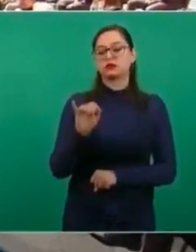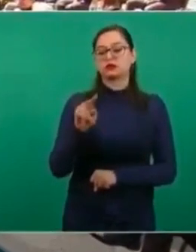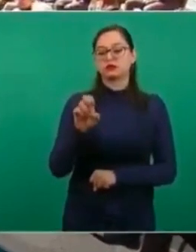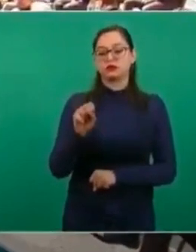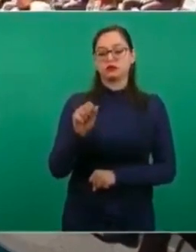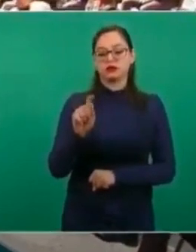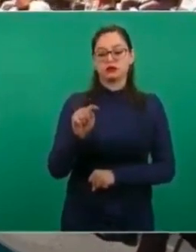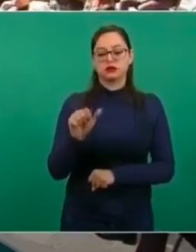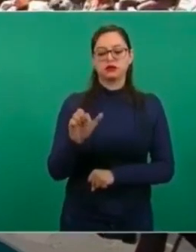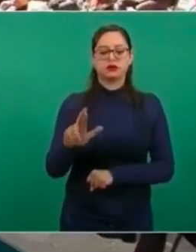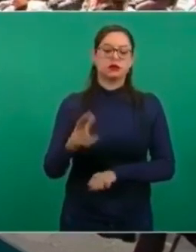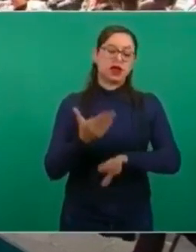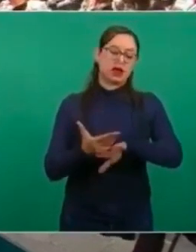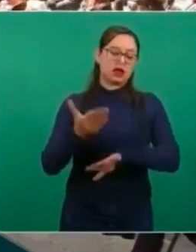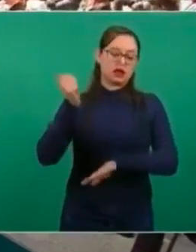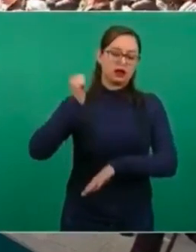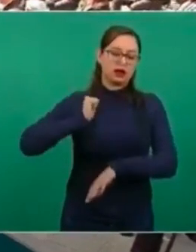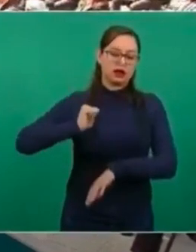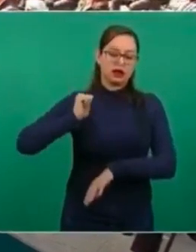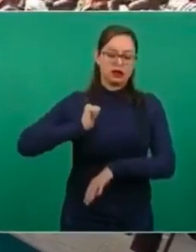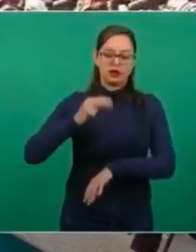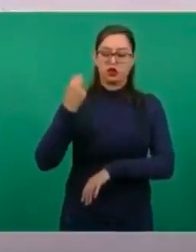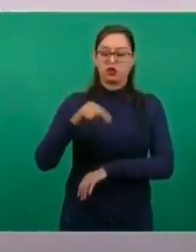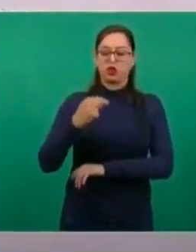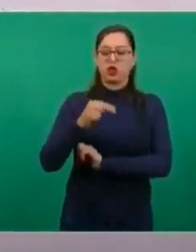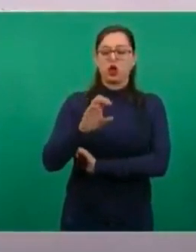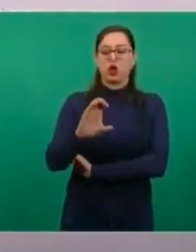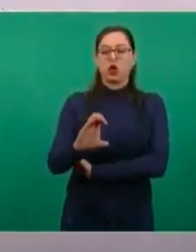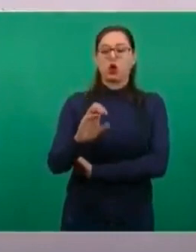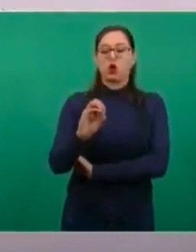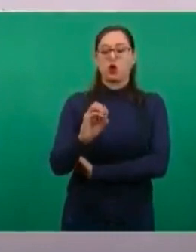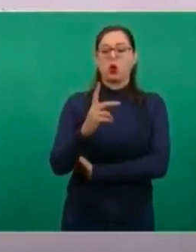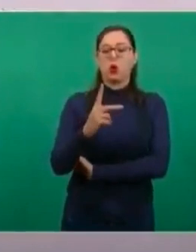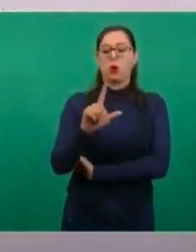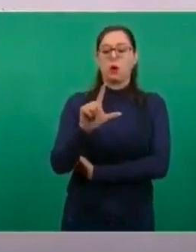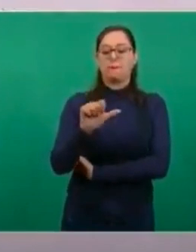conocido como IMSS-COPLA-MAR,